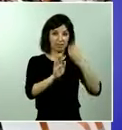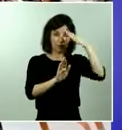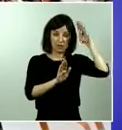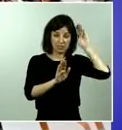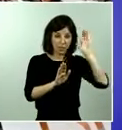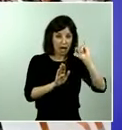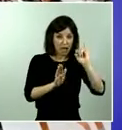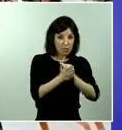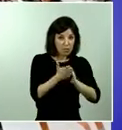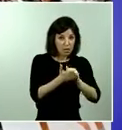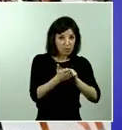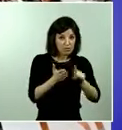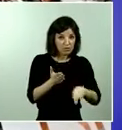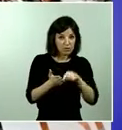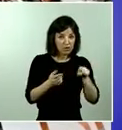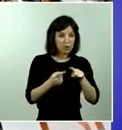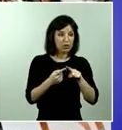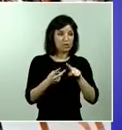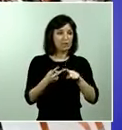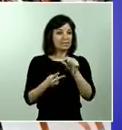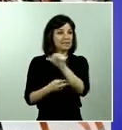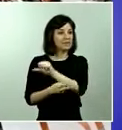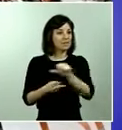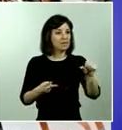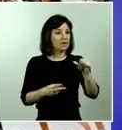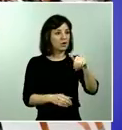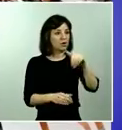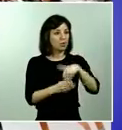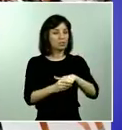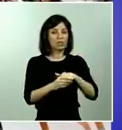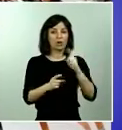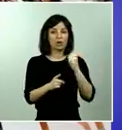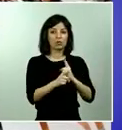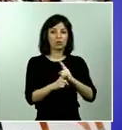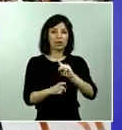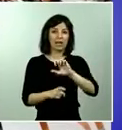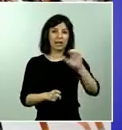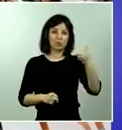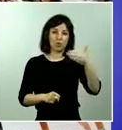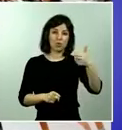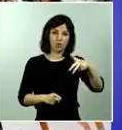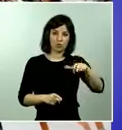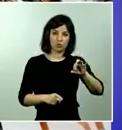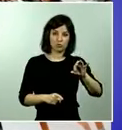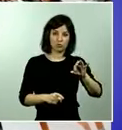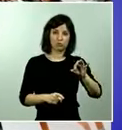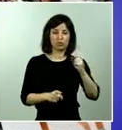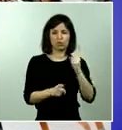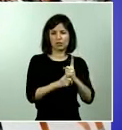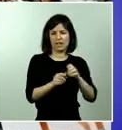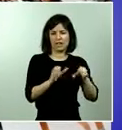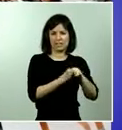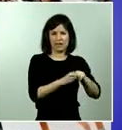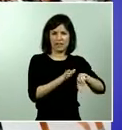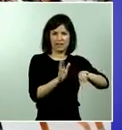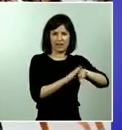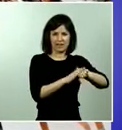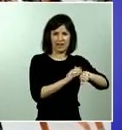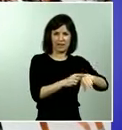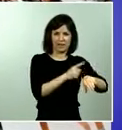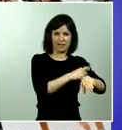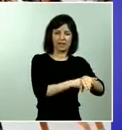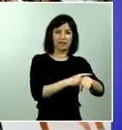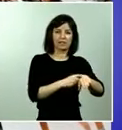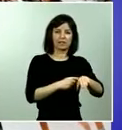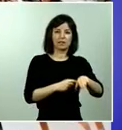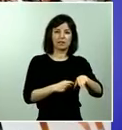semana Podemos ha votado en contra de los eurobonos en el Parlamento Europeo junto con el resto de los grupos de izquierda radical unos eurobonos que sí apoyaron PP y Ciudadanos